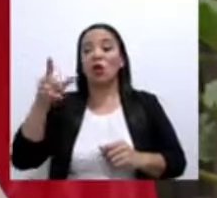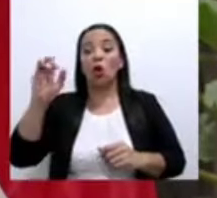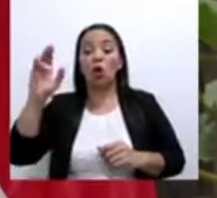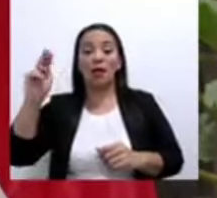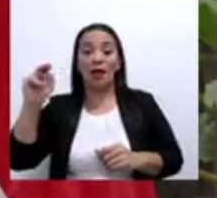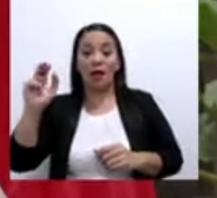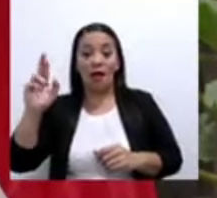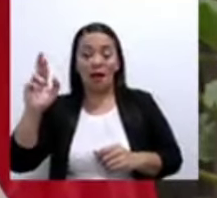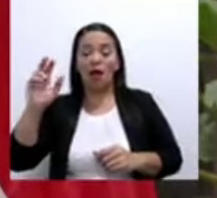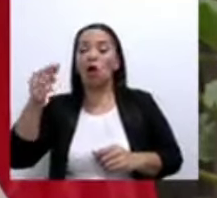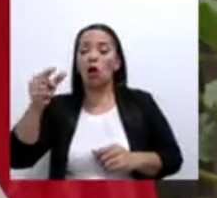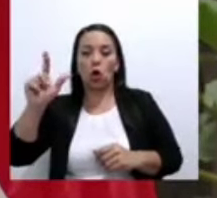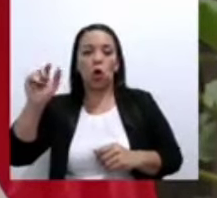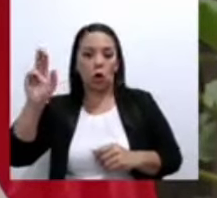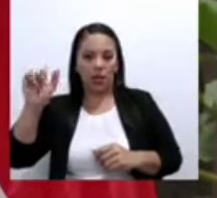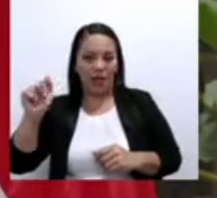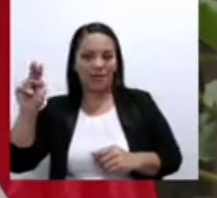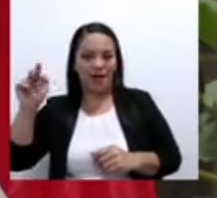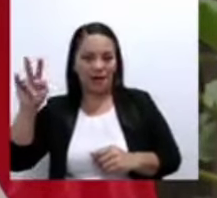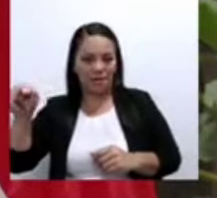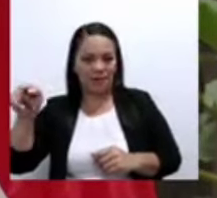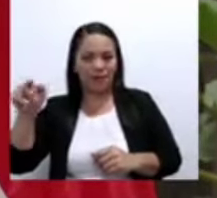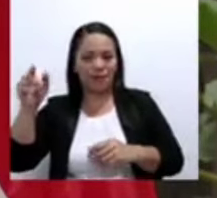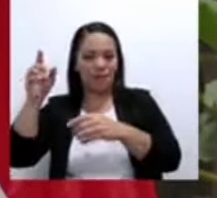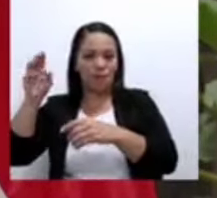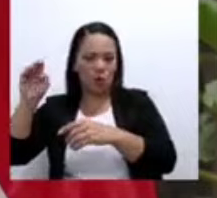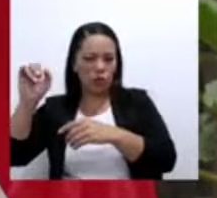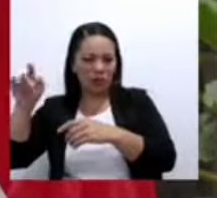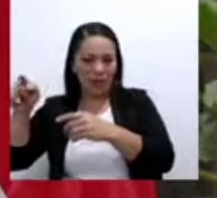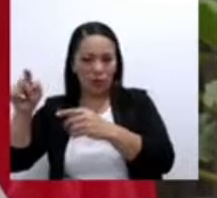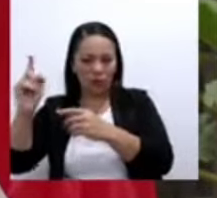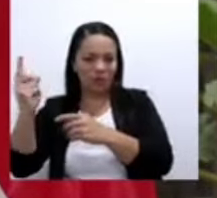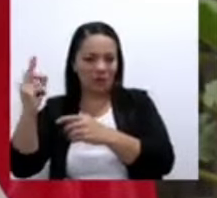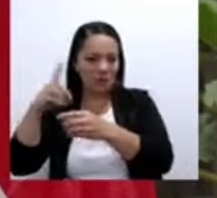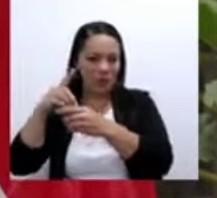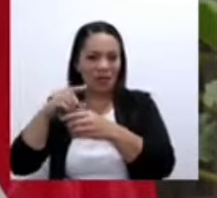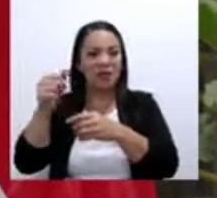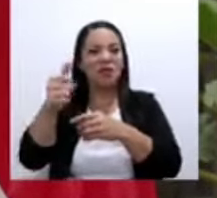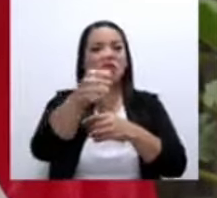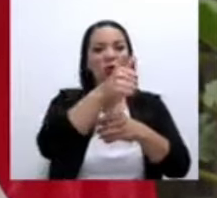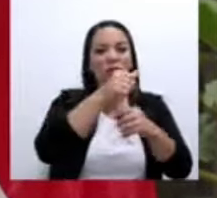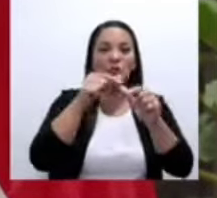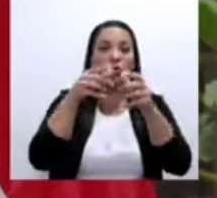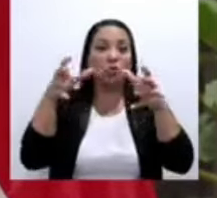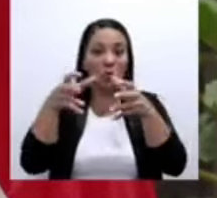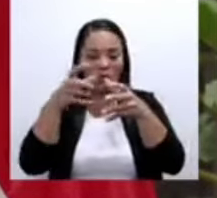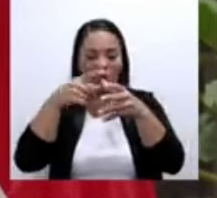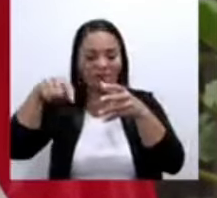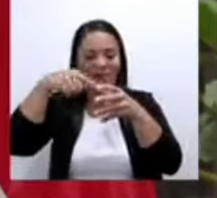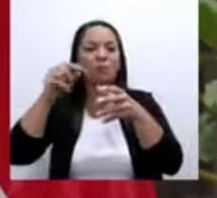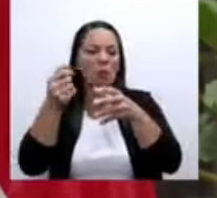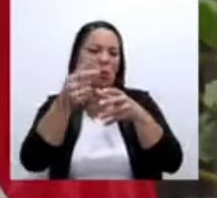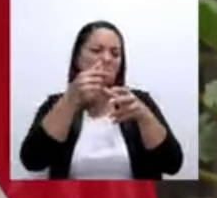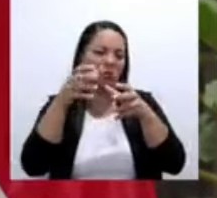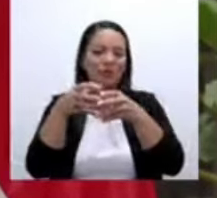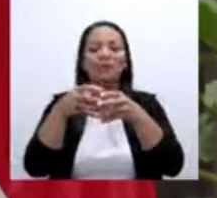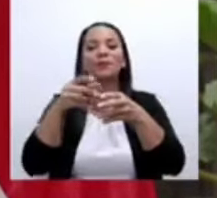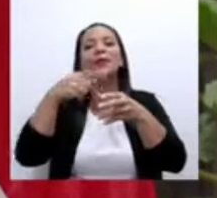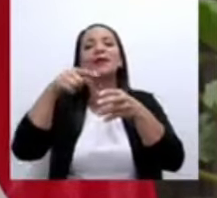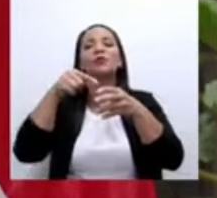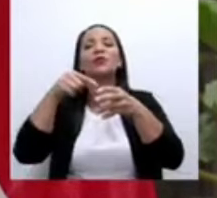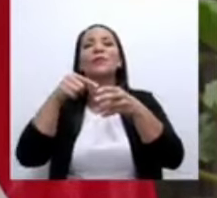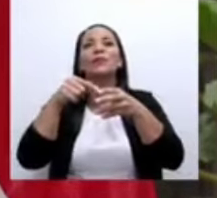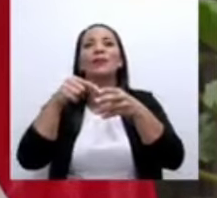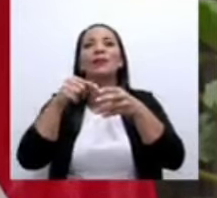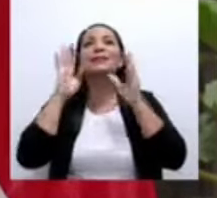Montero y algunos otros, muy pocos, que piensan y más bien que se